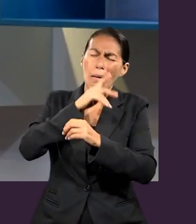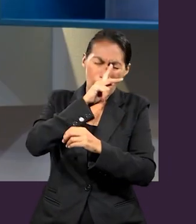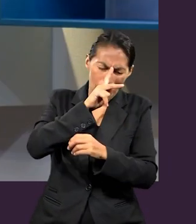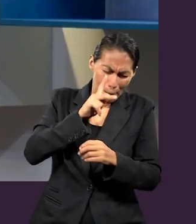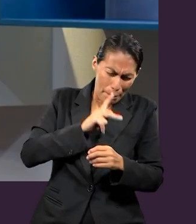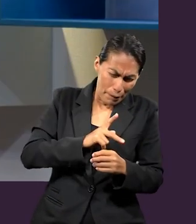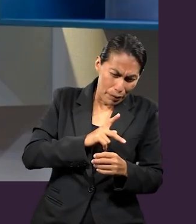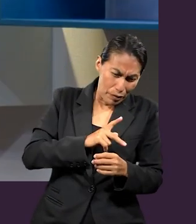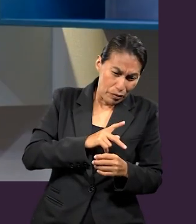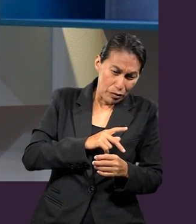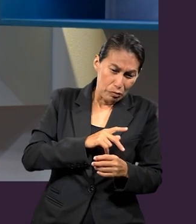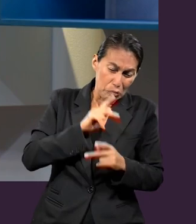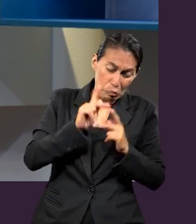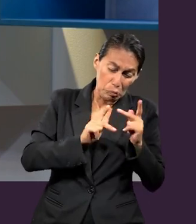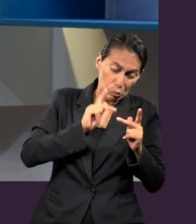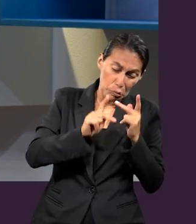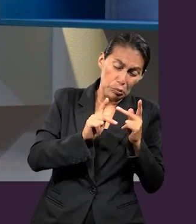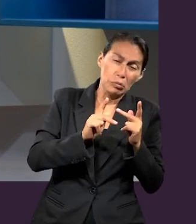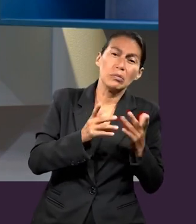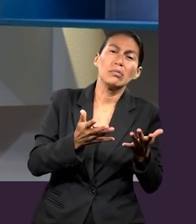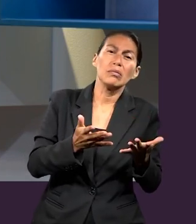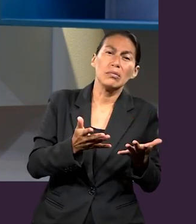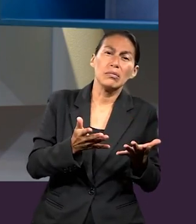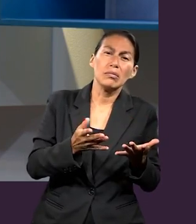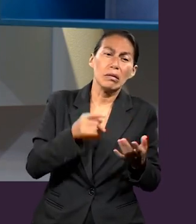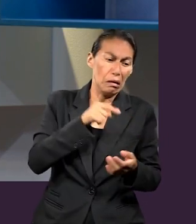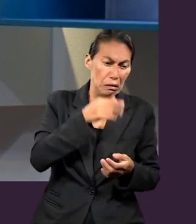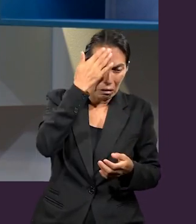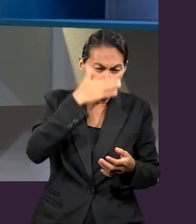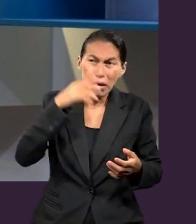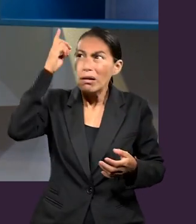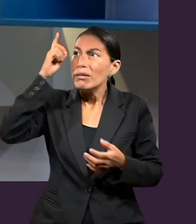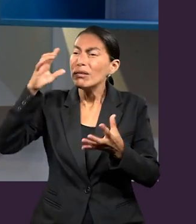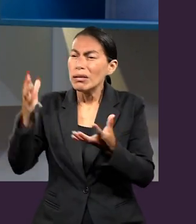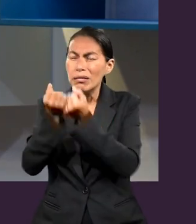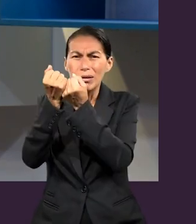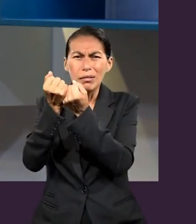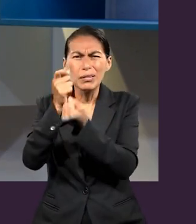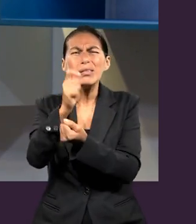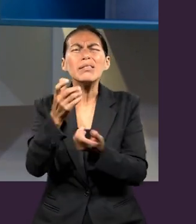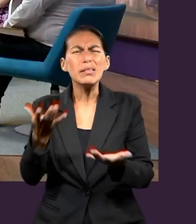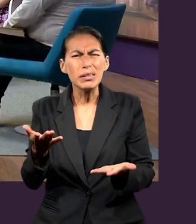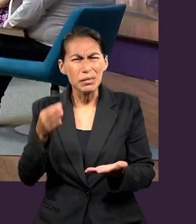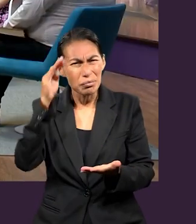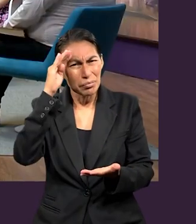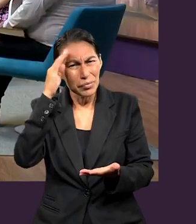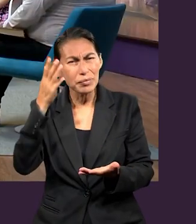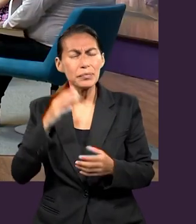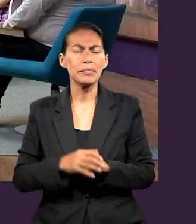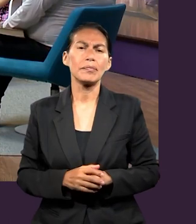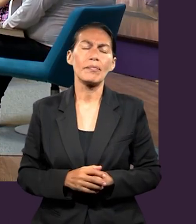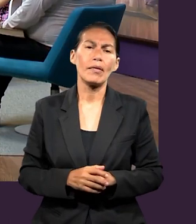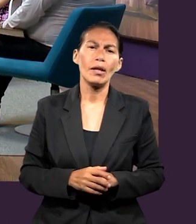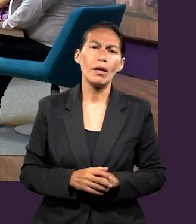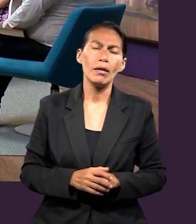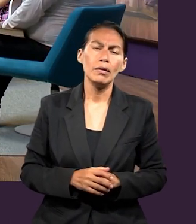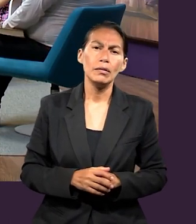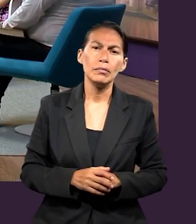más imperfecto llegaba a sentirse, aunque él tenía la salvación en Cristo Jesús? ¿Cómo ven ustedes? ¿Qué piensan?